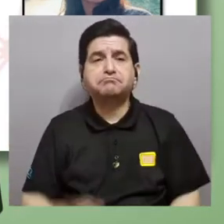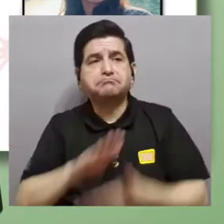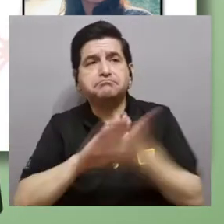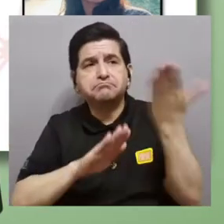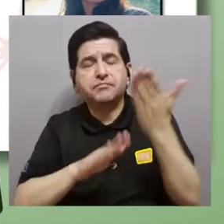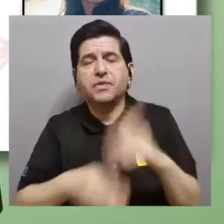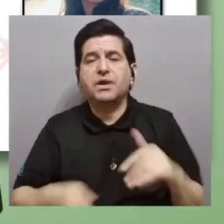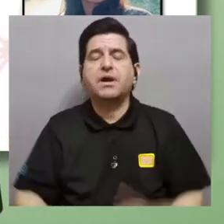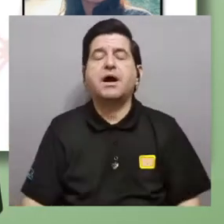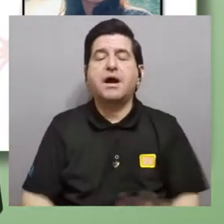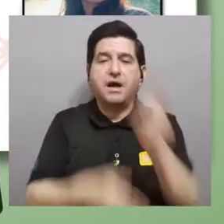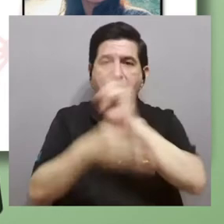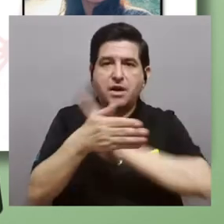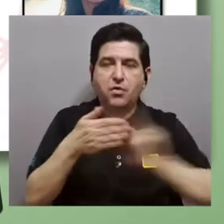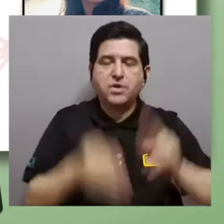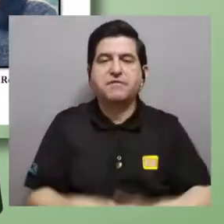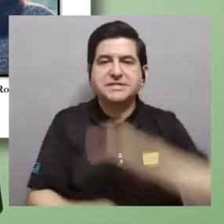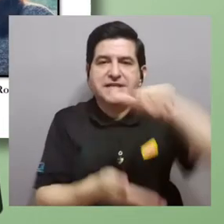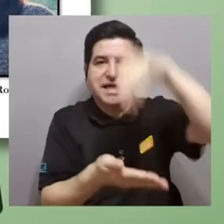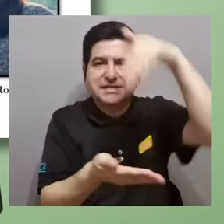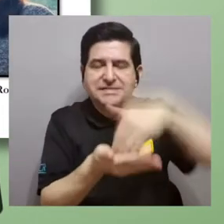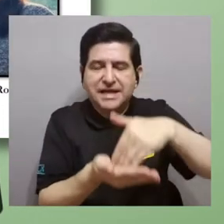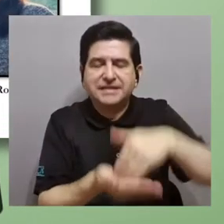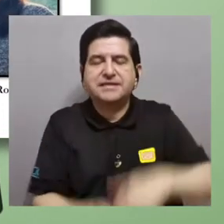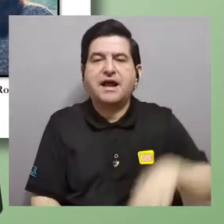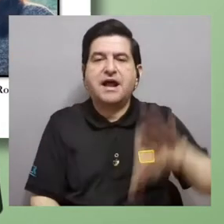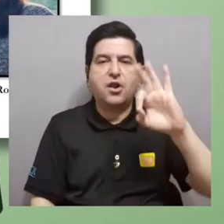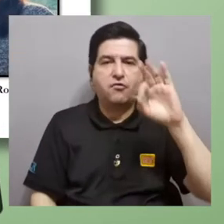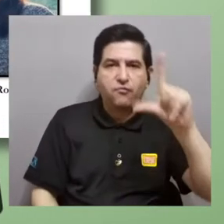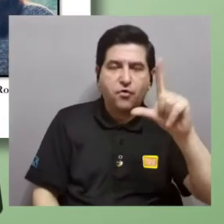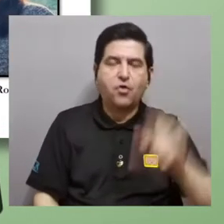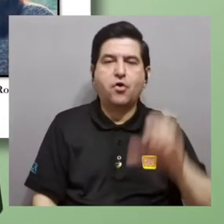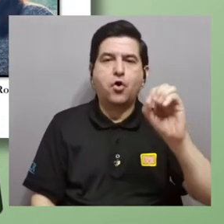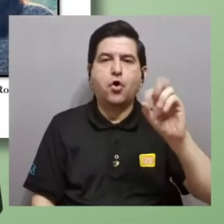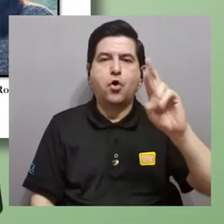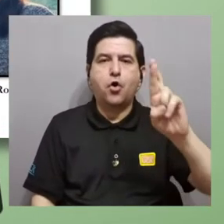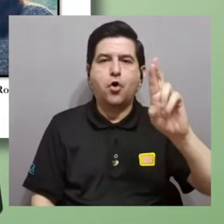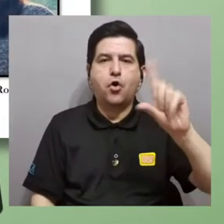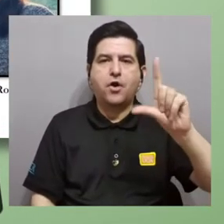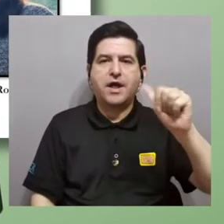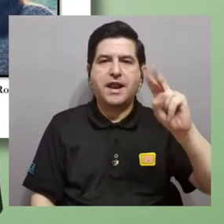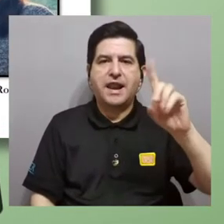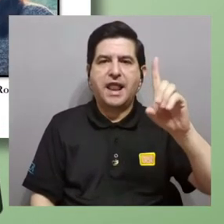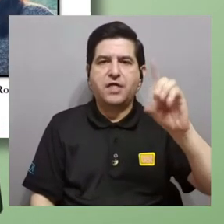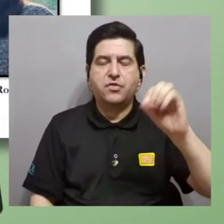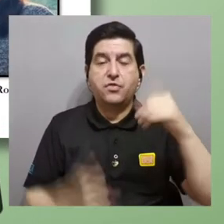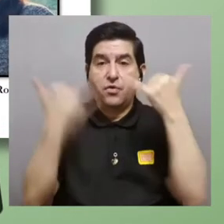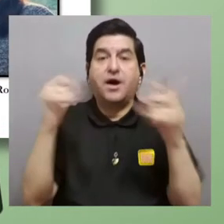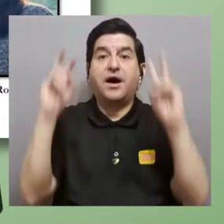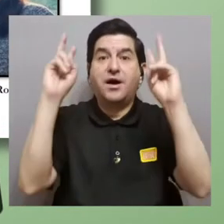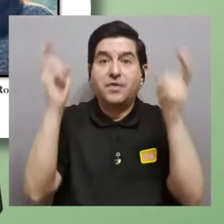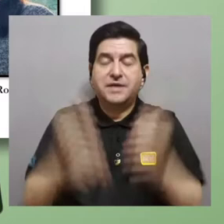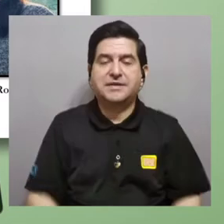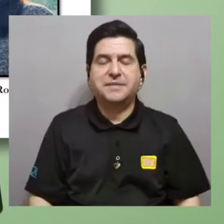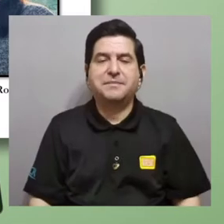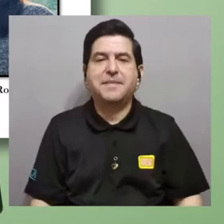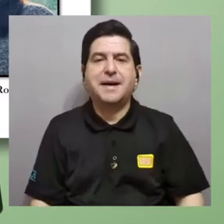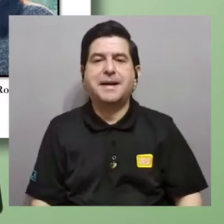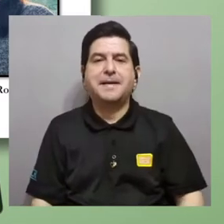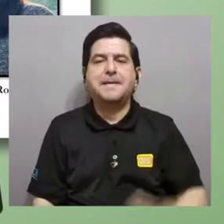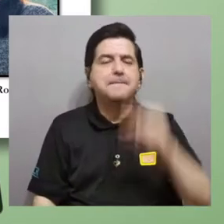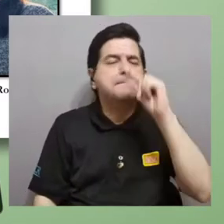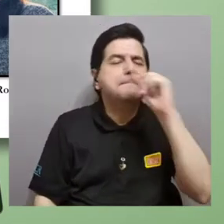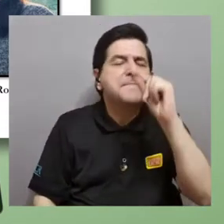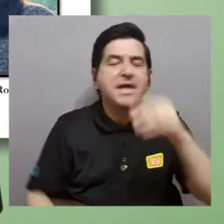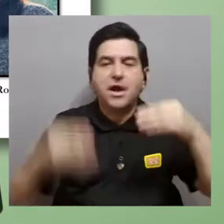se fue a la Universidad de Central Florida en Orlando a analizar un tema que está muy en boga actualmente, que son